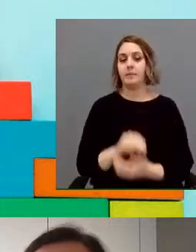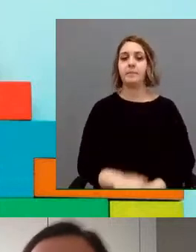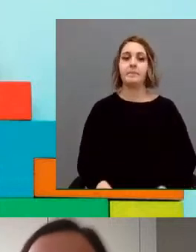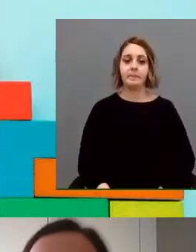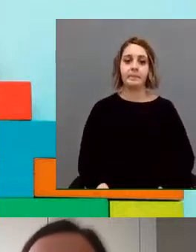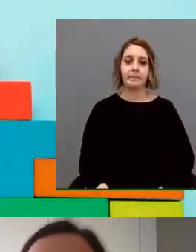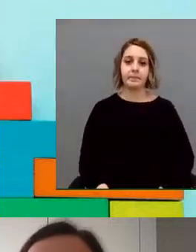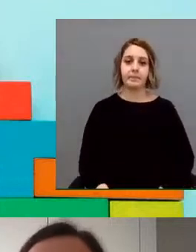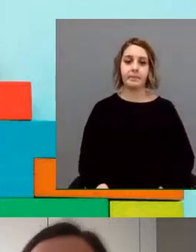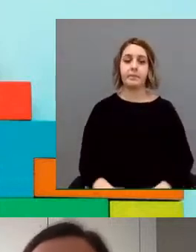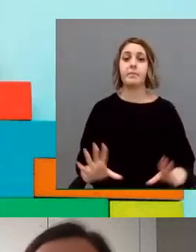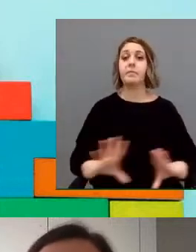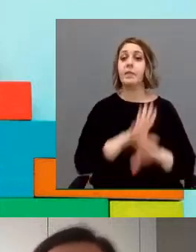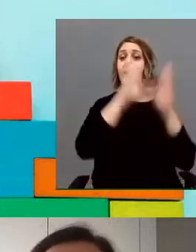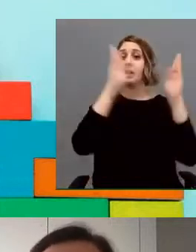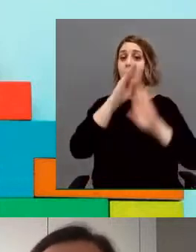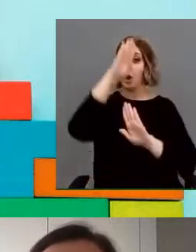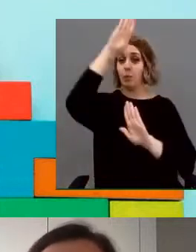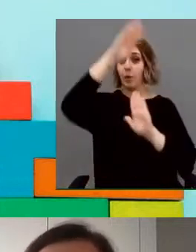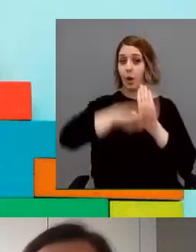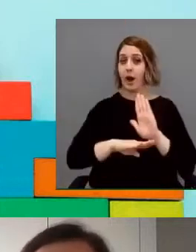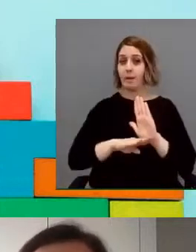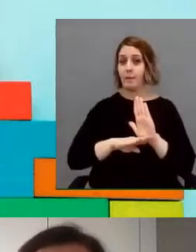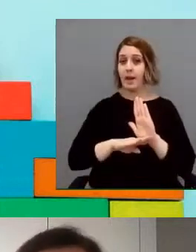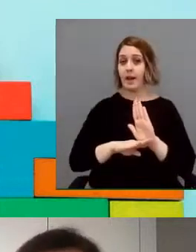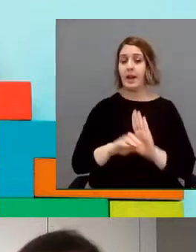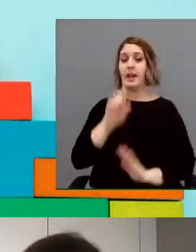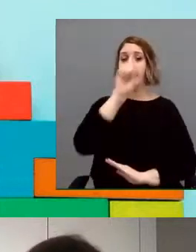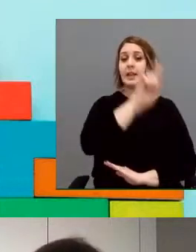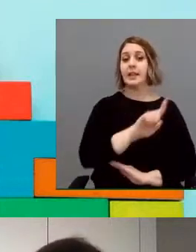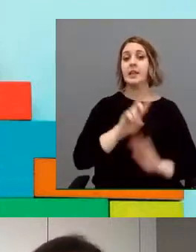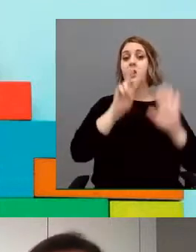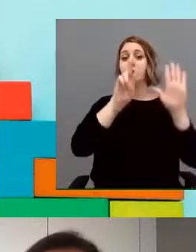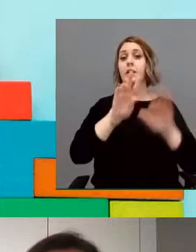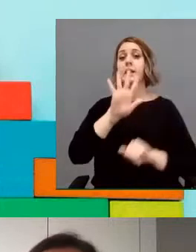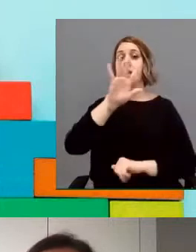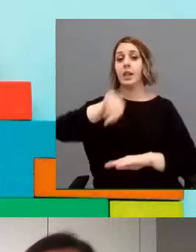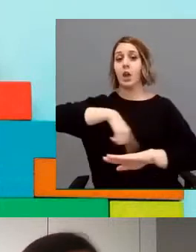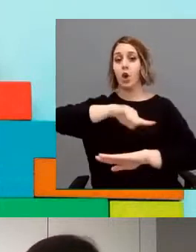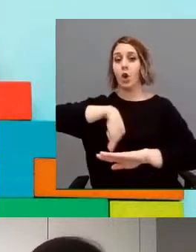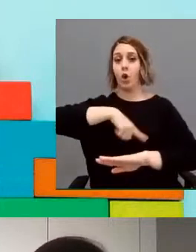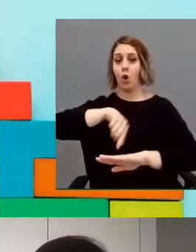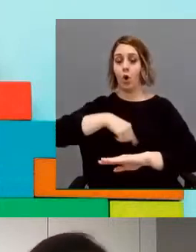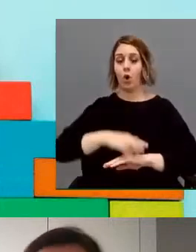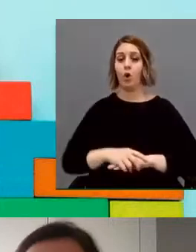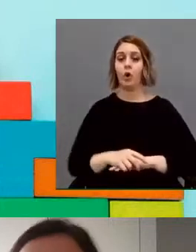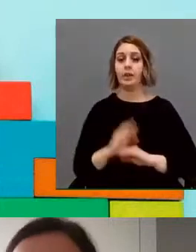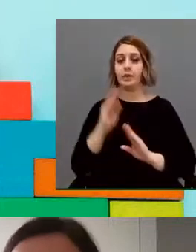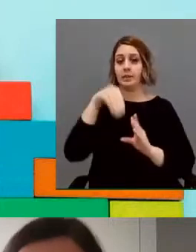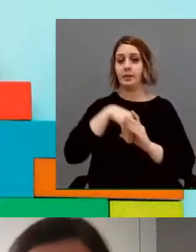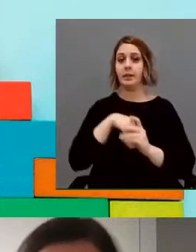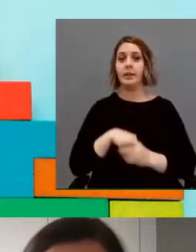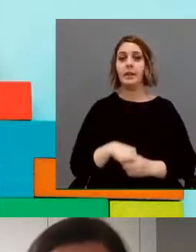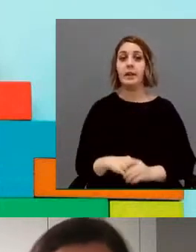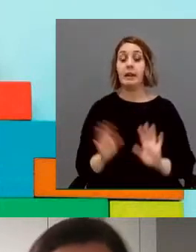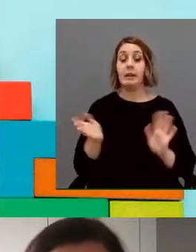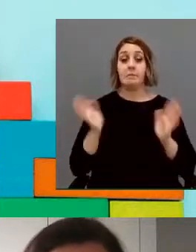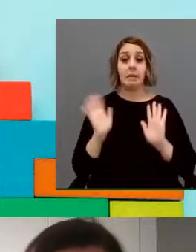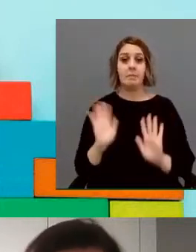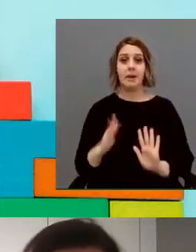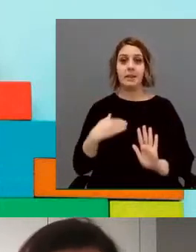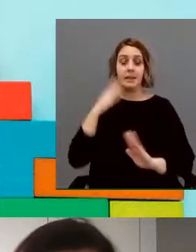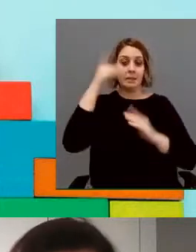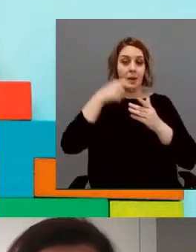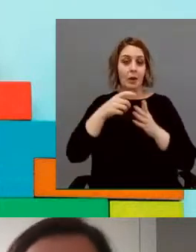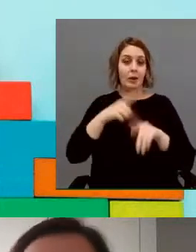En total, el programa consta de 175 horas. Y nada más. Espero no haberme pasado de